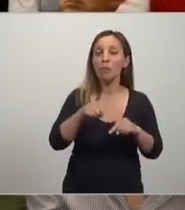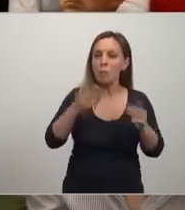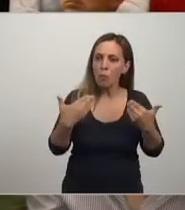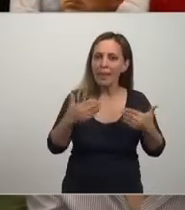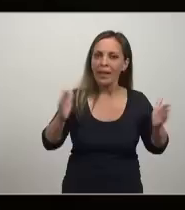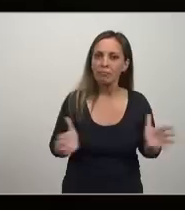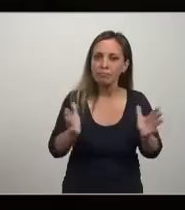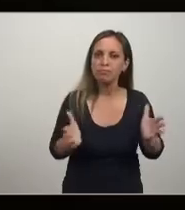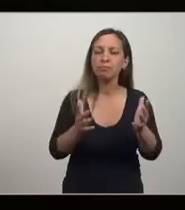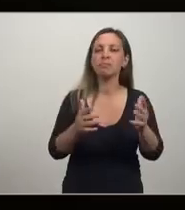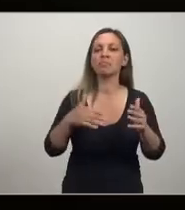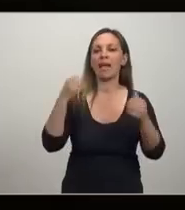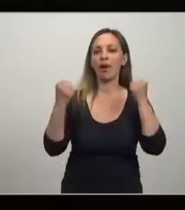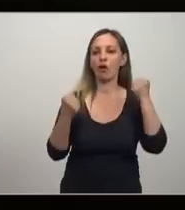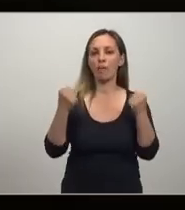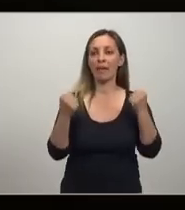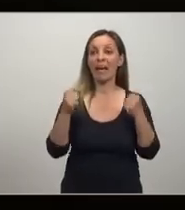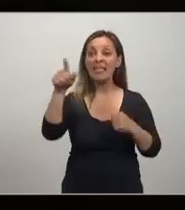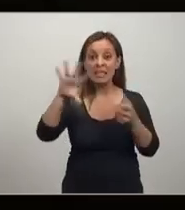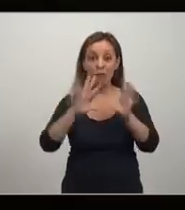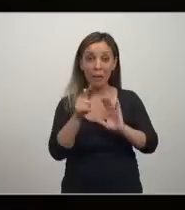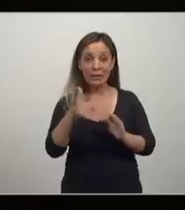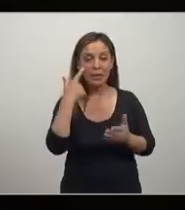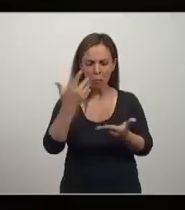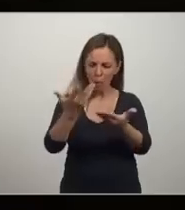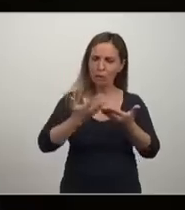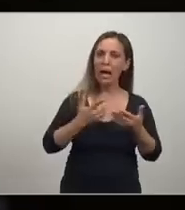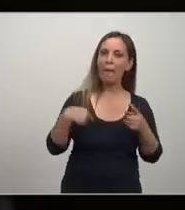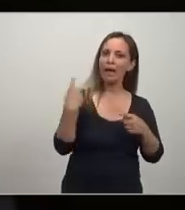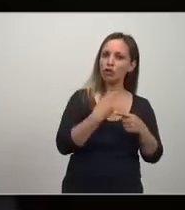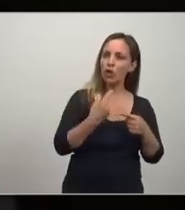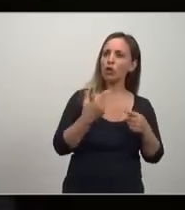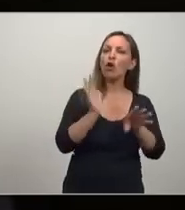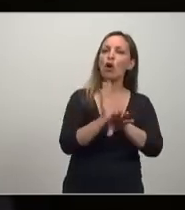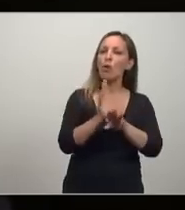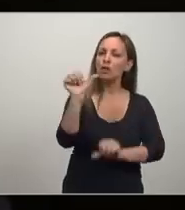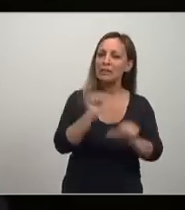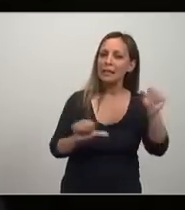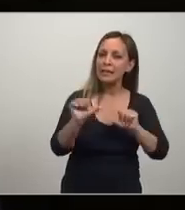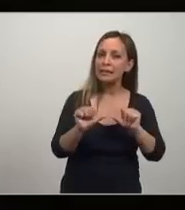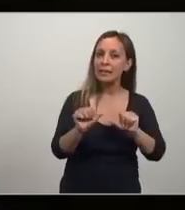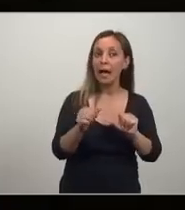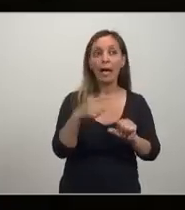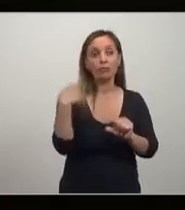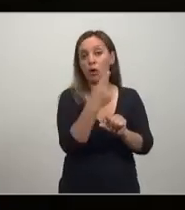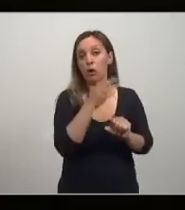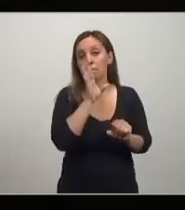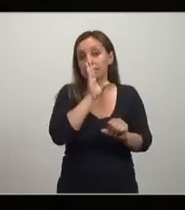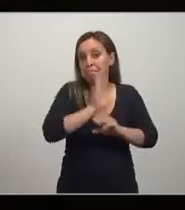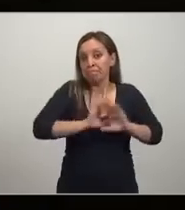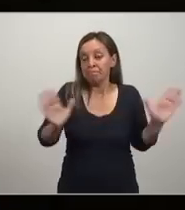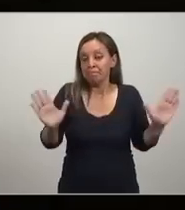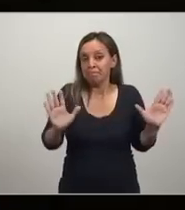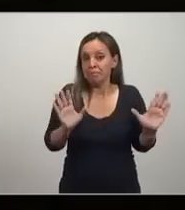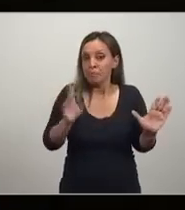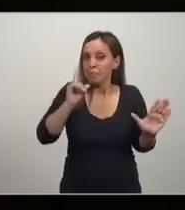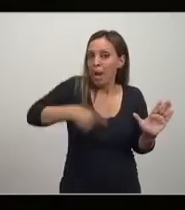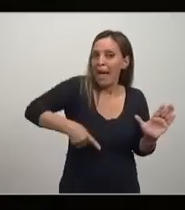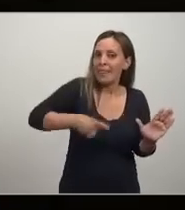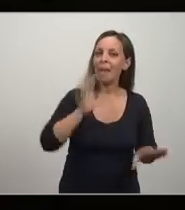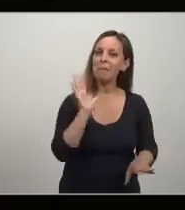economía indudables esta tontería nos presentaba como ciencia y la conclusión no se mete Estado eso era todo tenemos